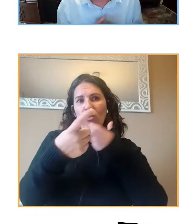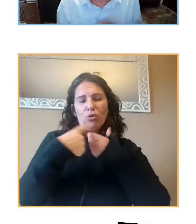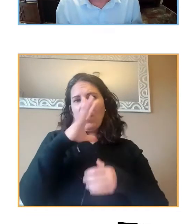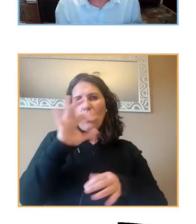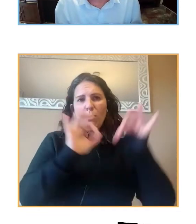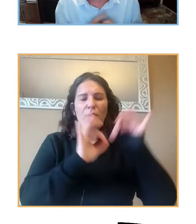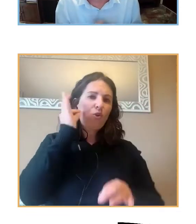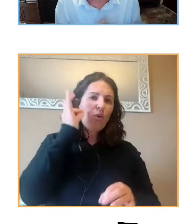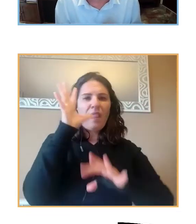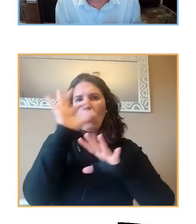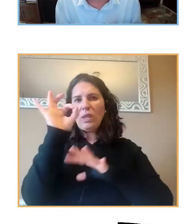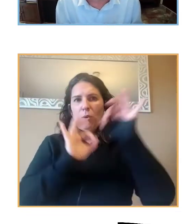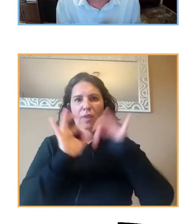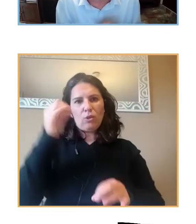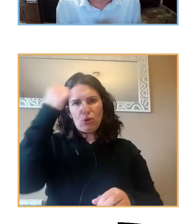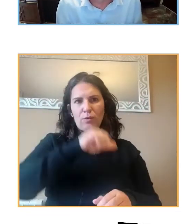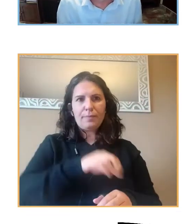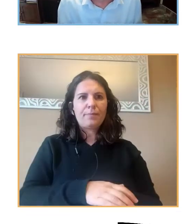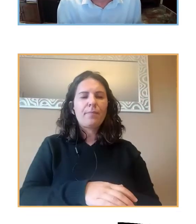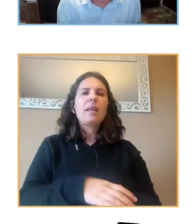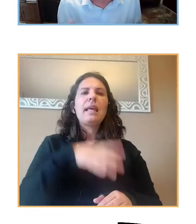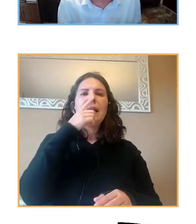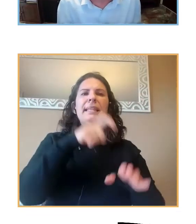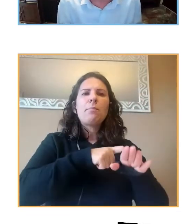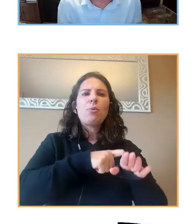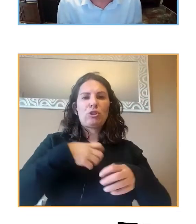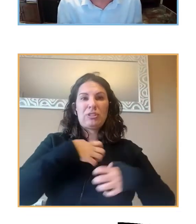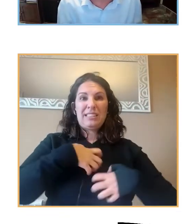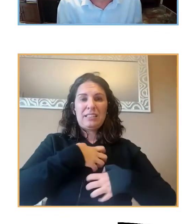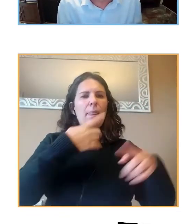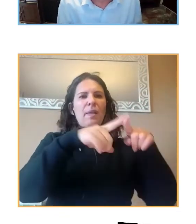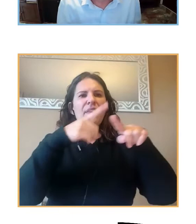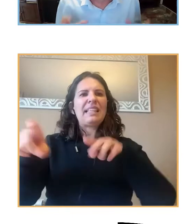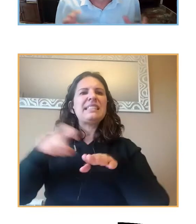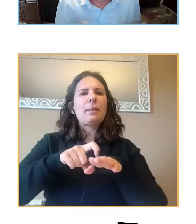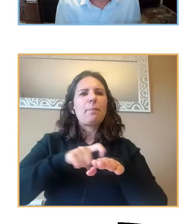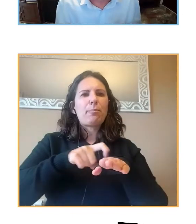Estos socios tienen diferentes trastornos de ansiedad, que es lo que abarca nuestra asociación.